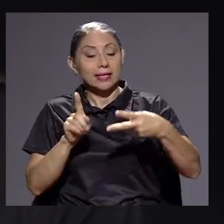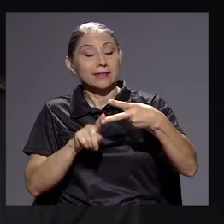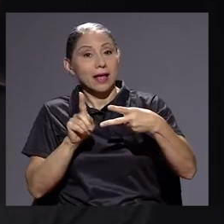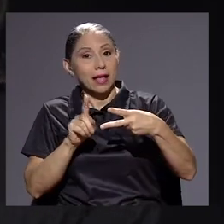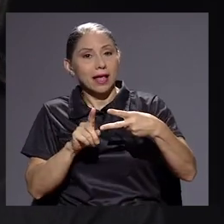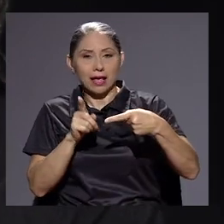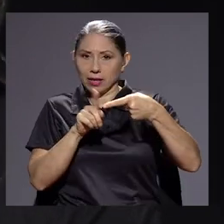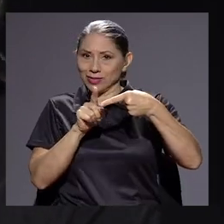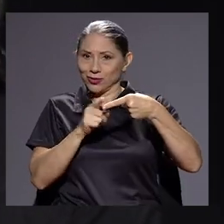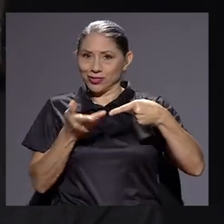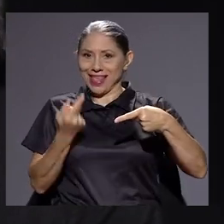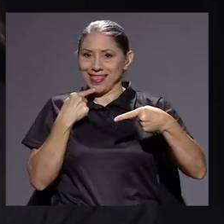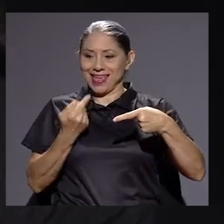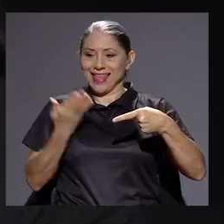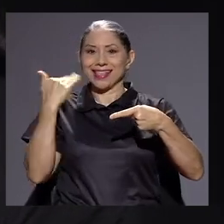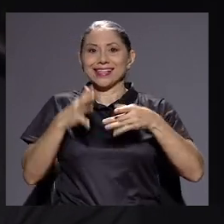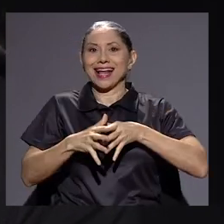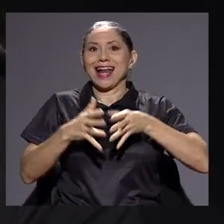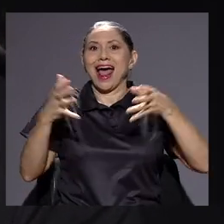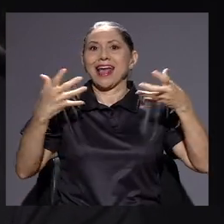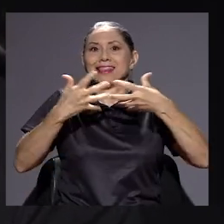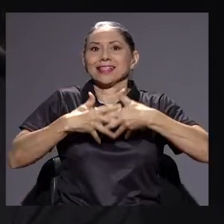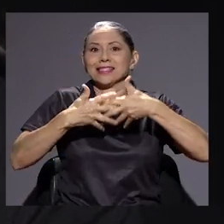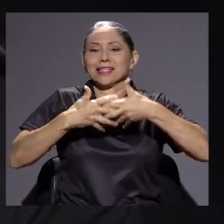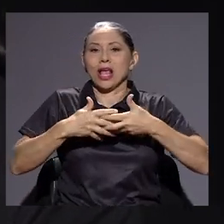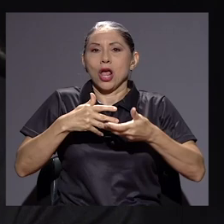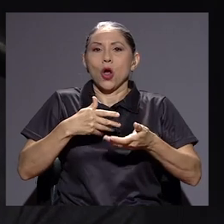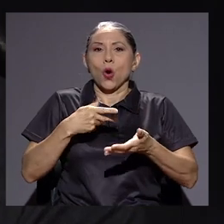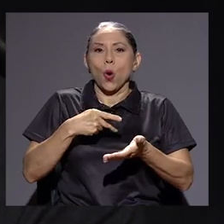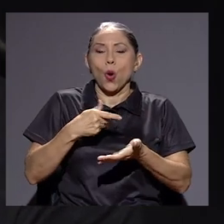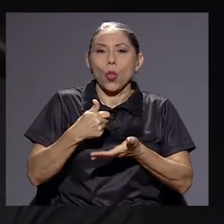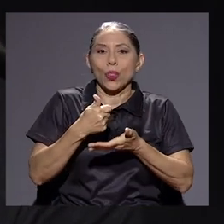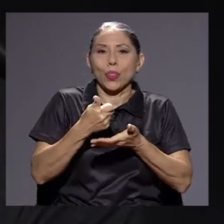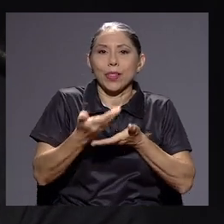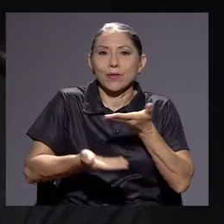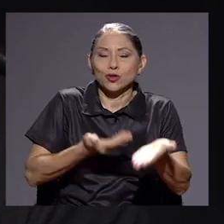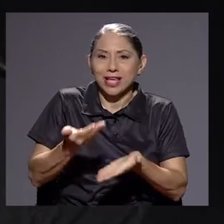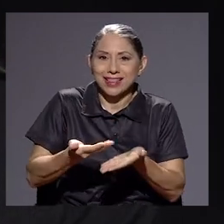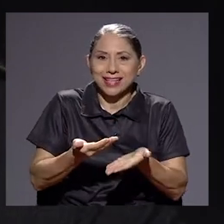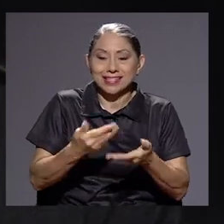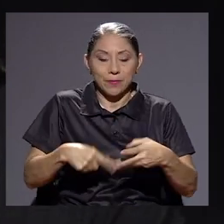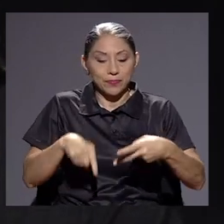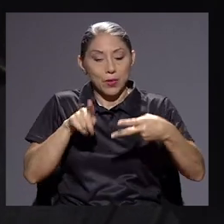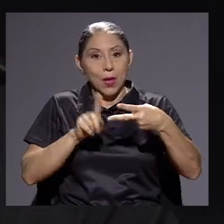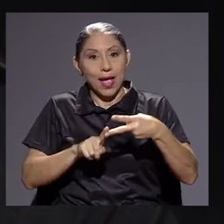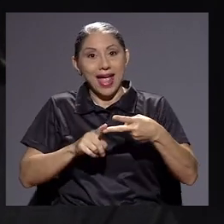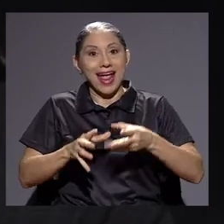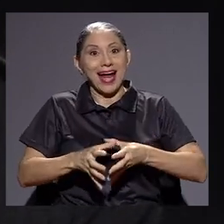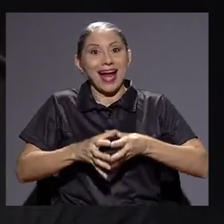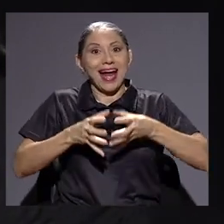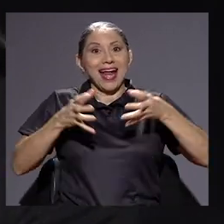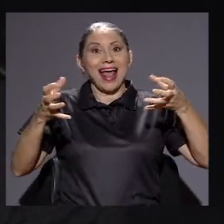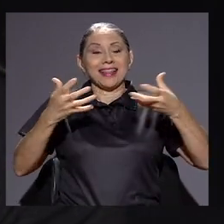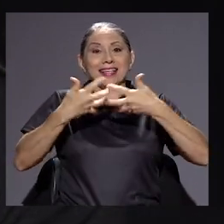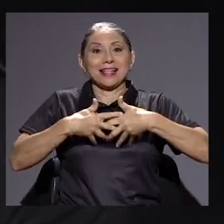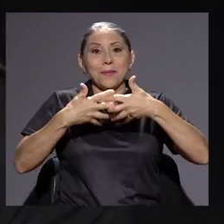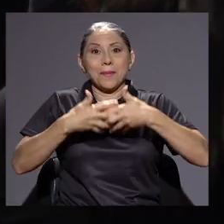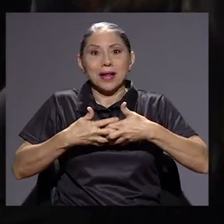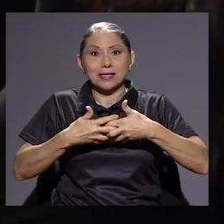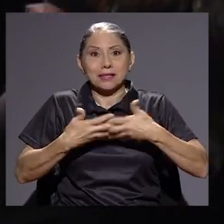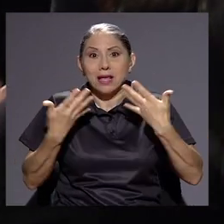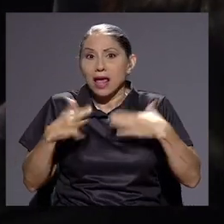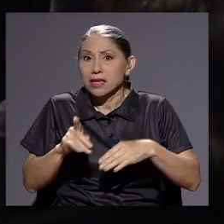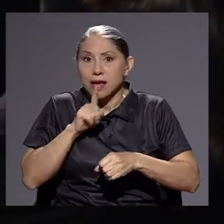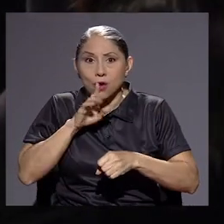bueno, esos serían los grandes contribuyentes, después están las grandes empresas territoriales, que ya no cumplen eso, pero siguen siendo grandes.